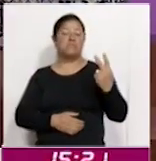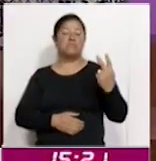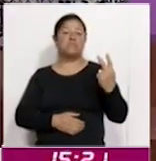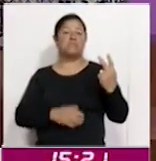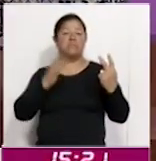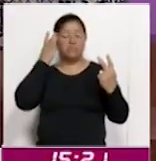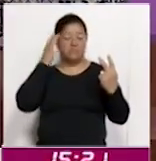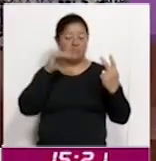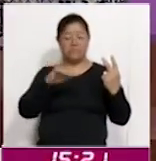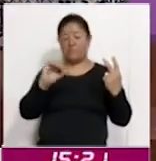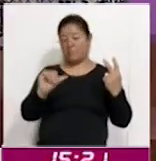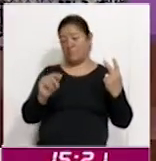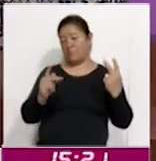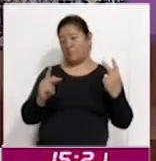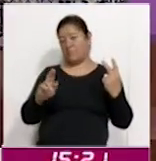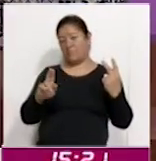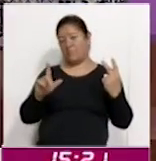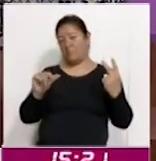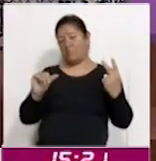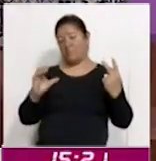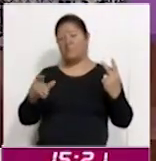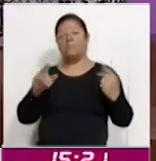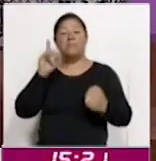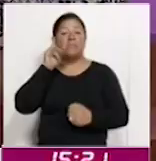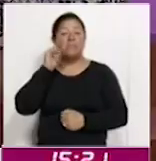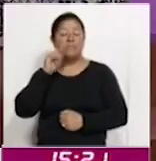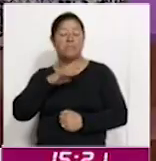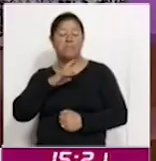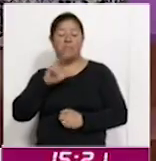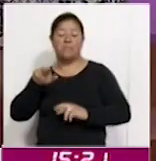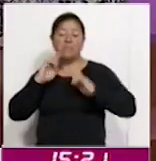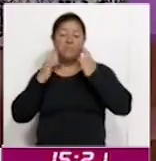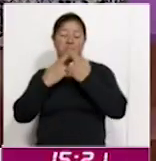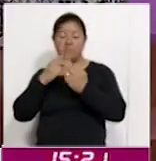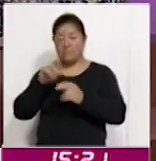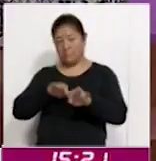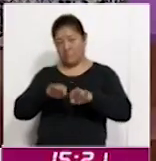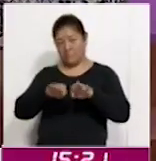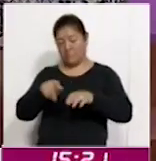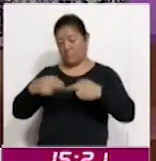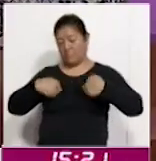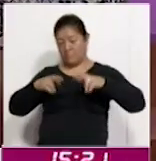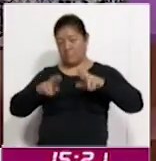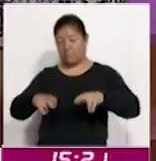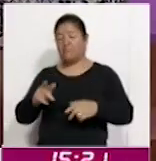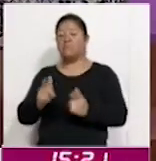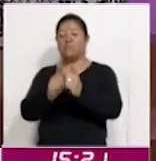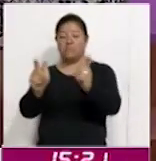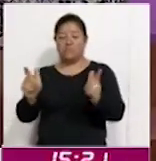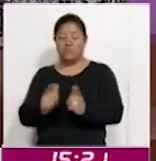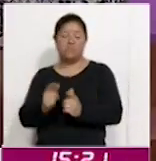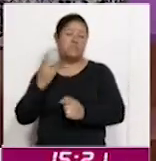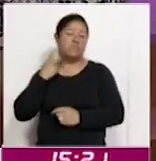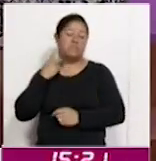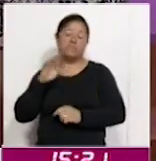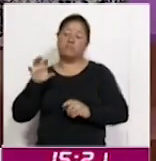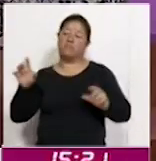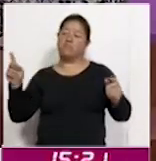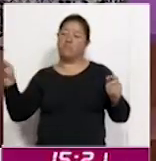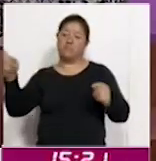Santa María Capula. Mañana vamos a llevar a cabo una reunión de trabajo en el Senado del Consejo General con las representaciones de los partidos políticos para